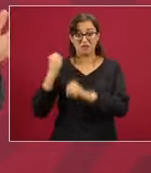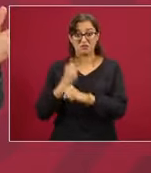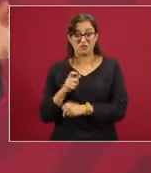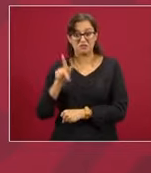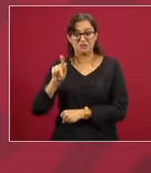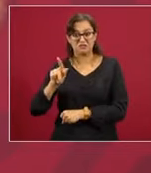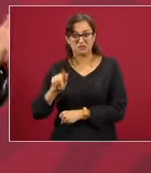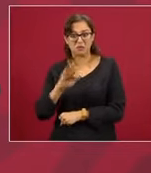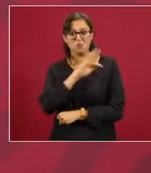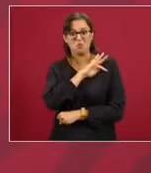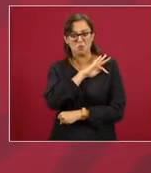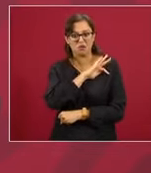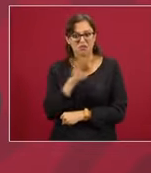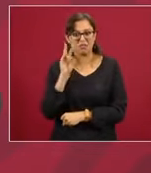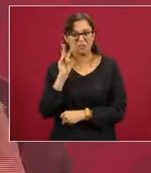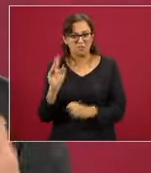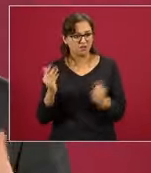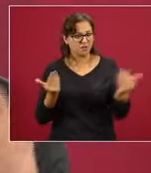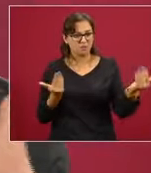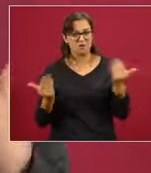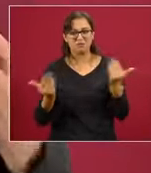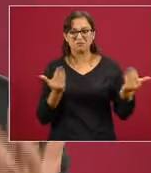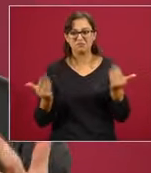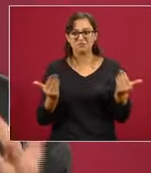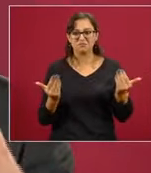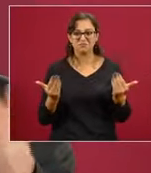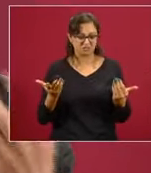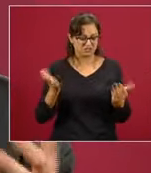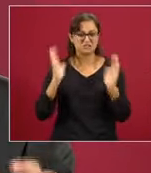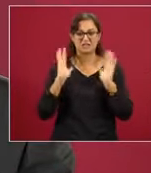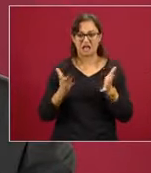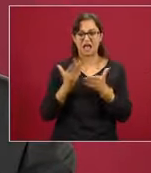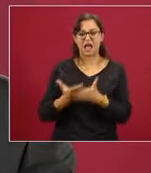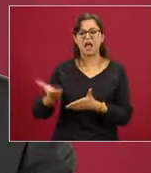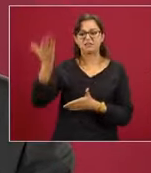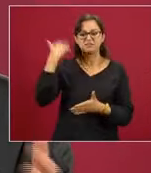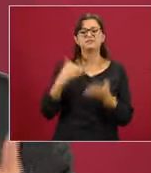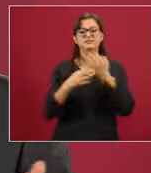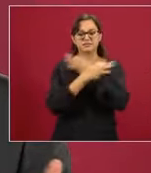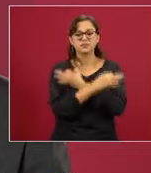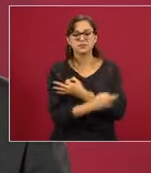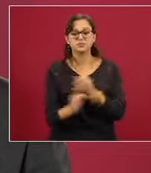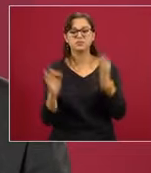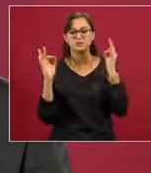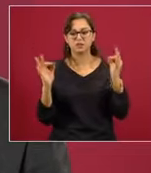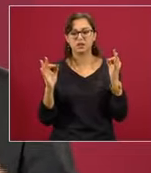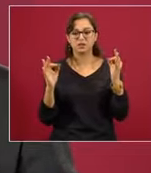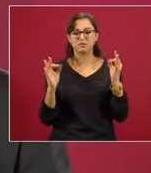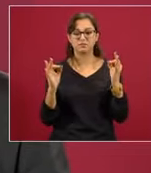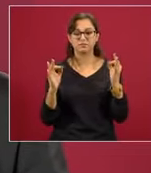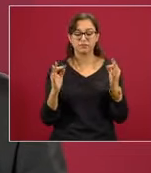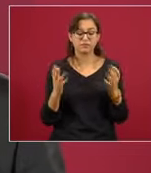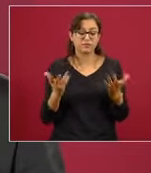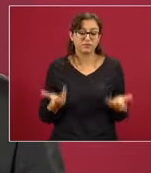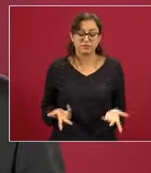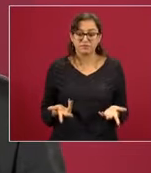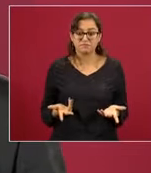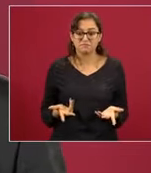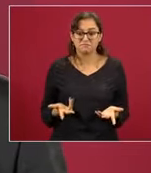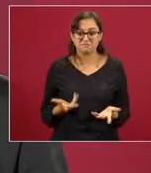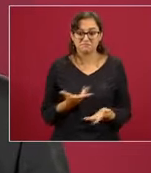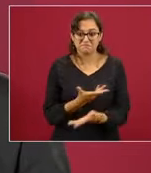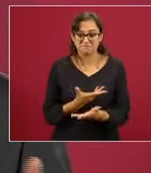se puede anticipar, se puede visualizar que se estaba anunciando el cambio de modelo hacia este modelo que hoy vemos los